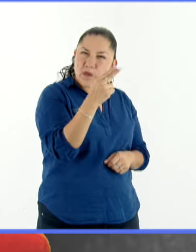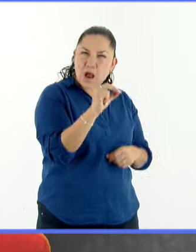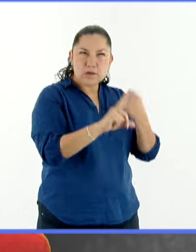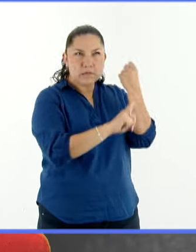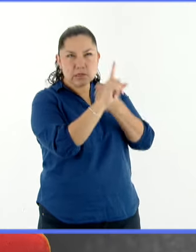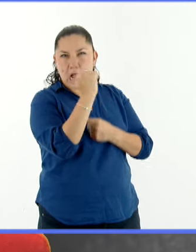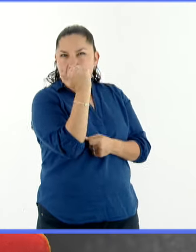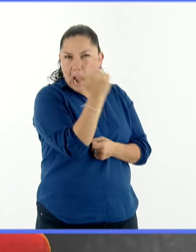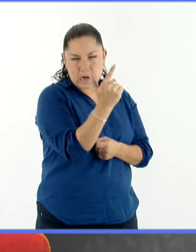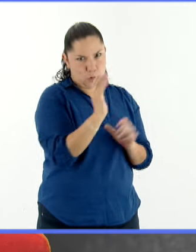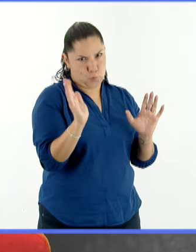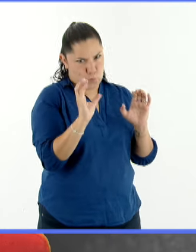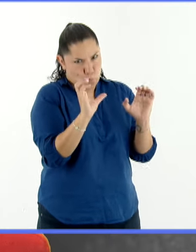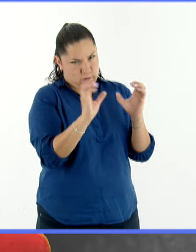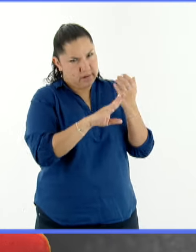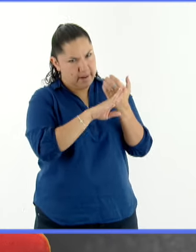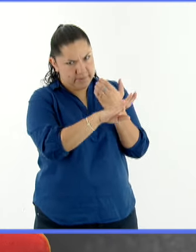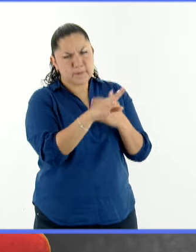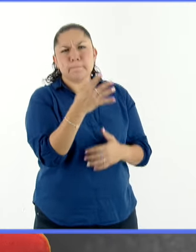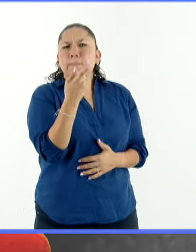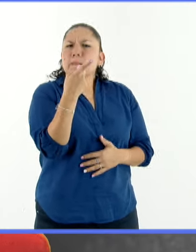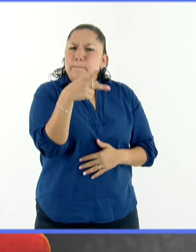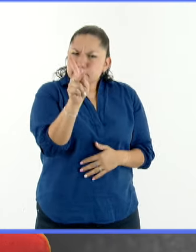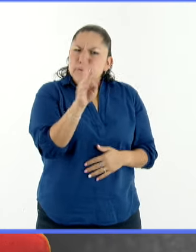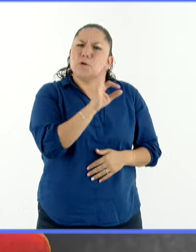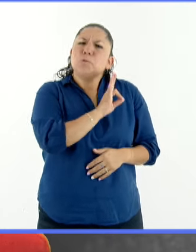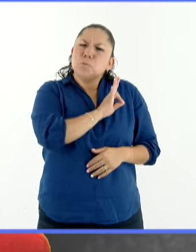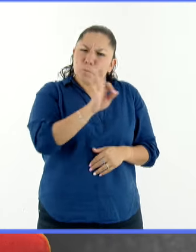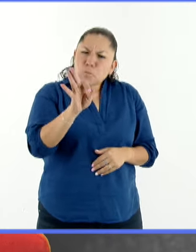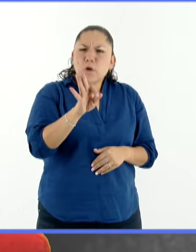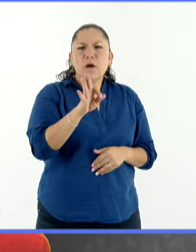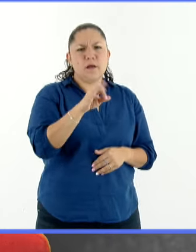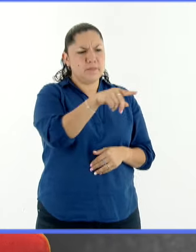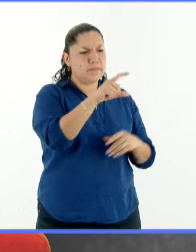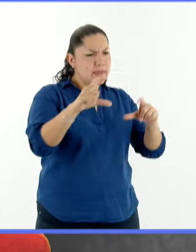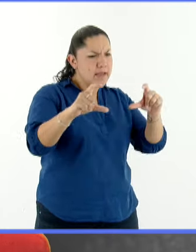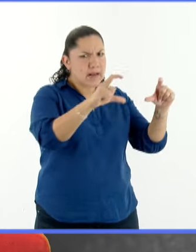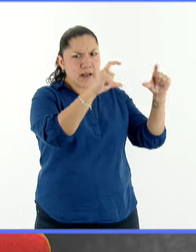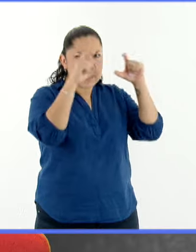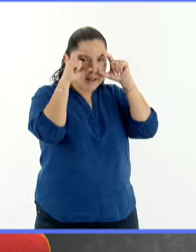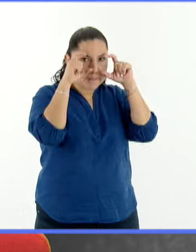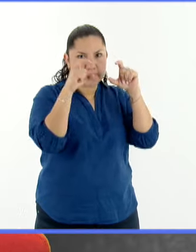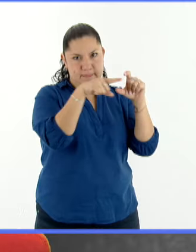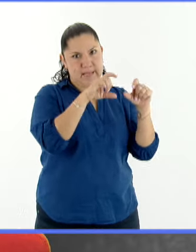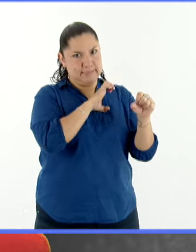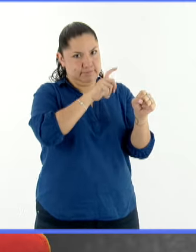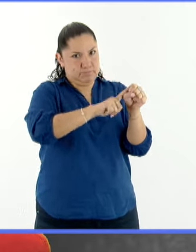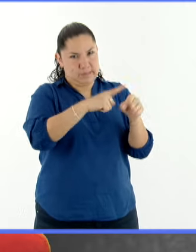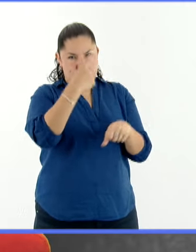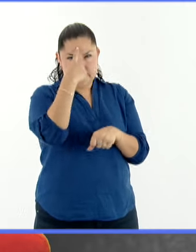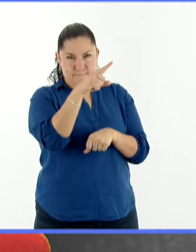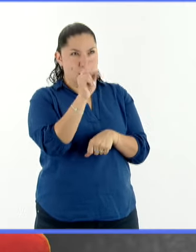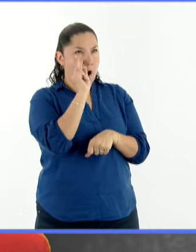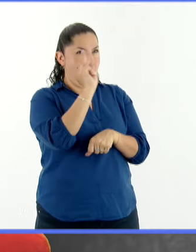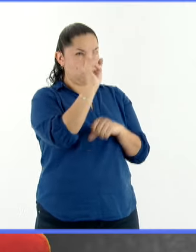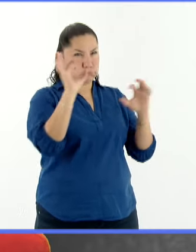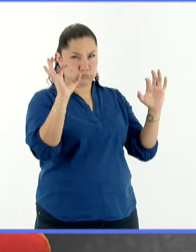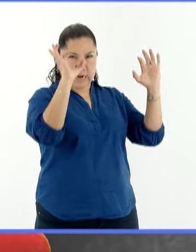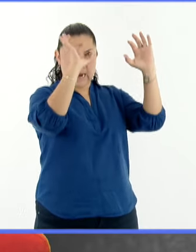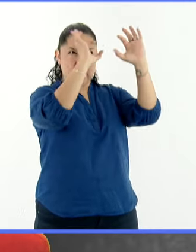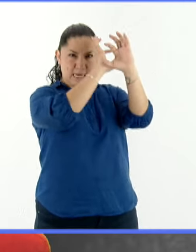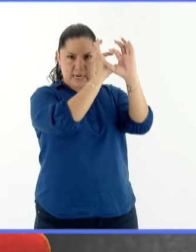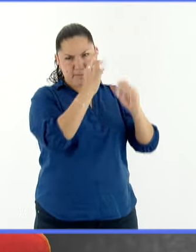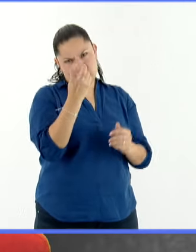lo que deberíamos hacer, si es posible hacerlo, es conseguir lentes de observación de eclipses. Y también una